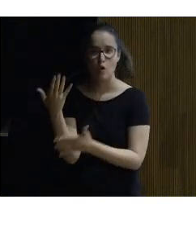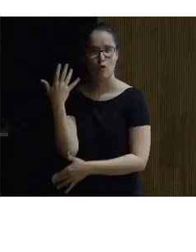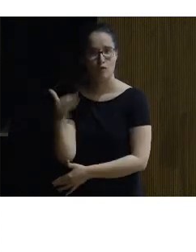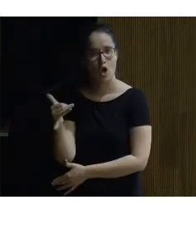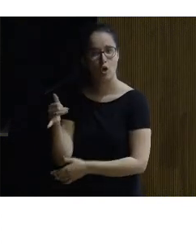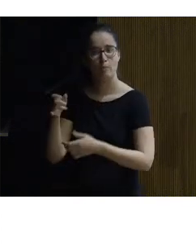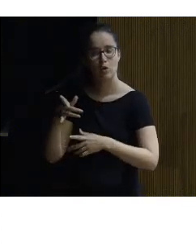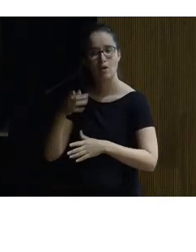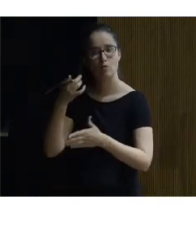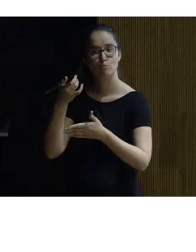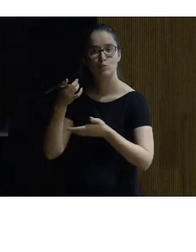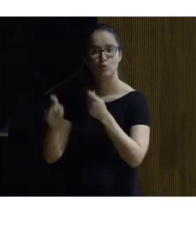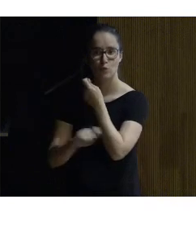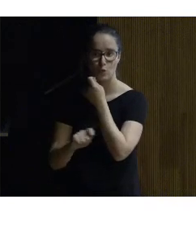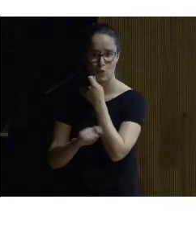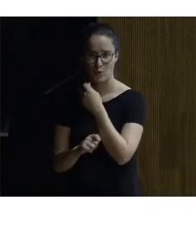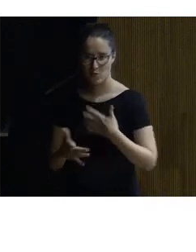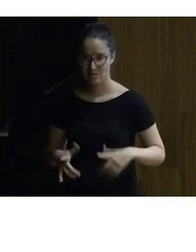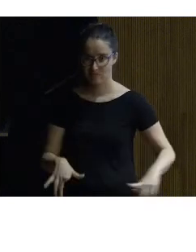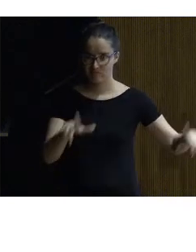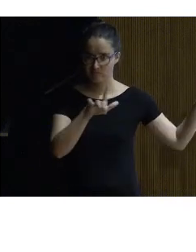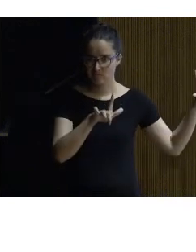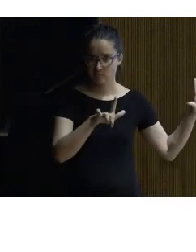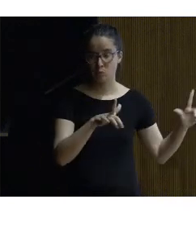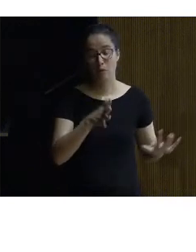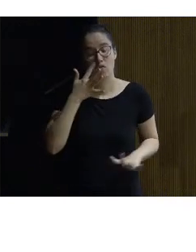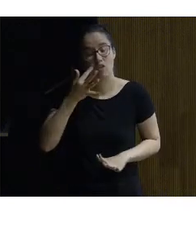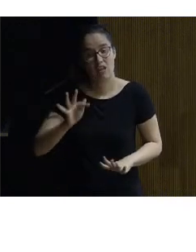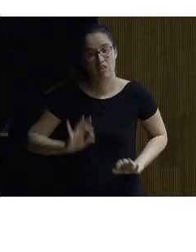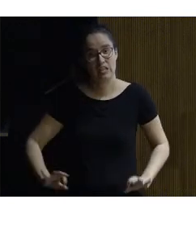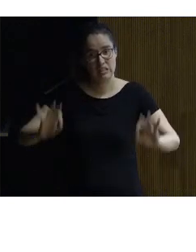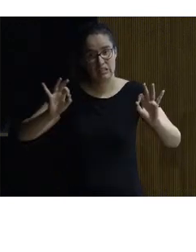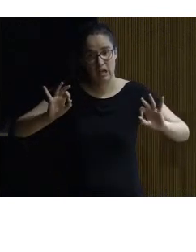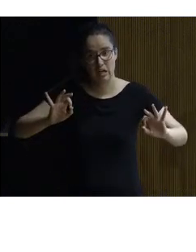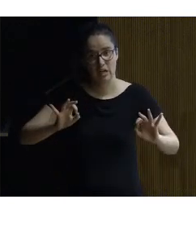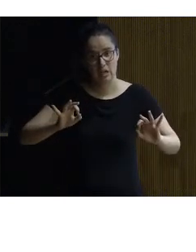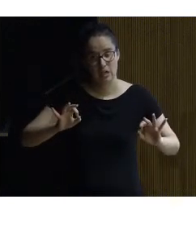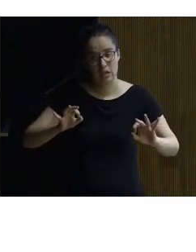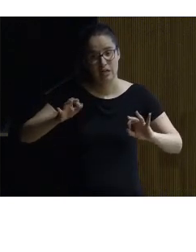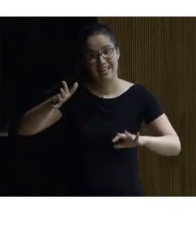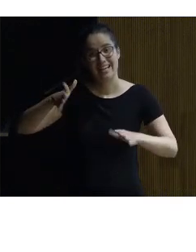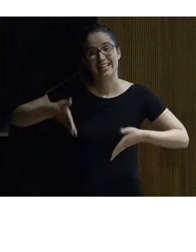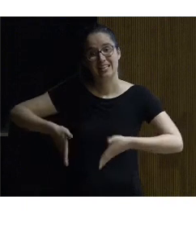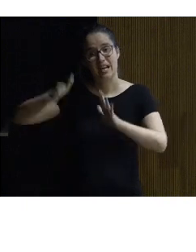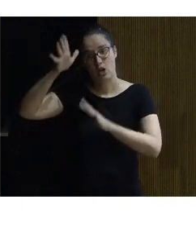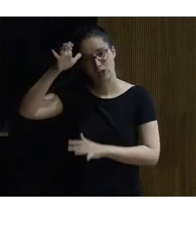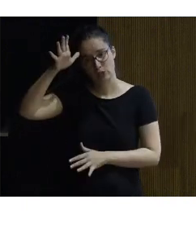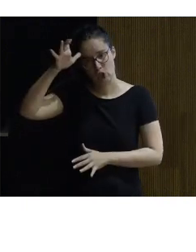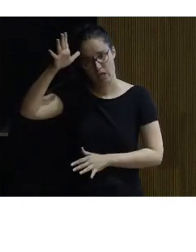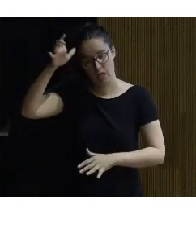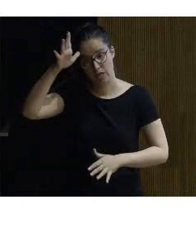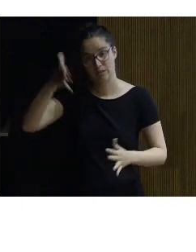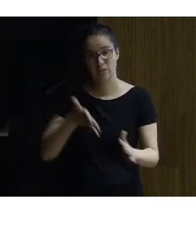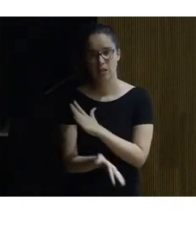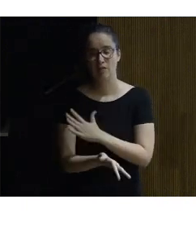tiene esta fórmula esta fórmula muy francesa que se llama los itinerarios sensoriales